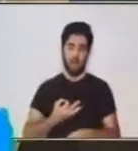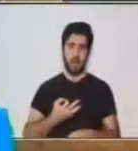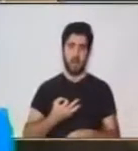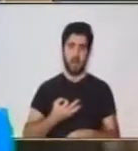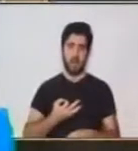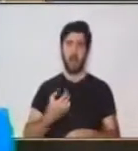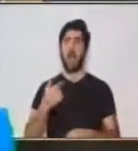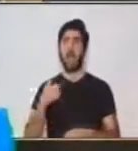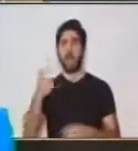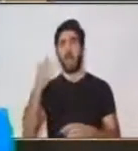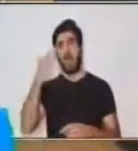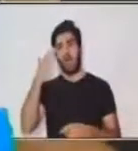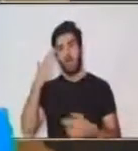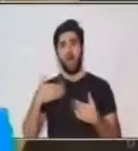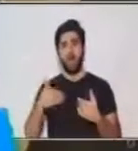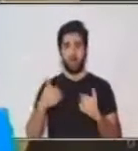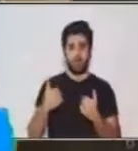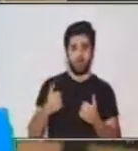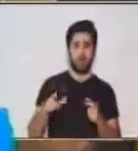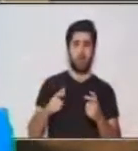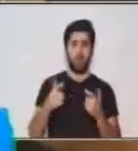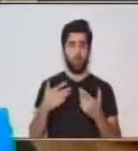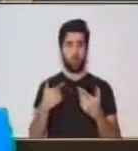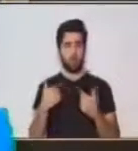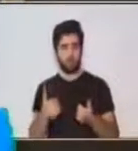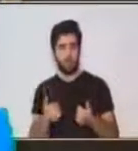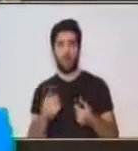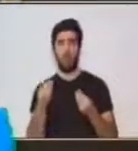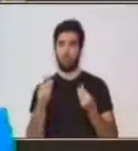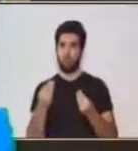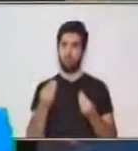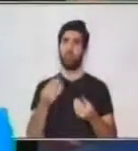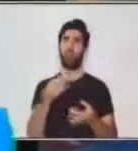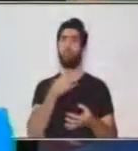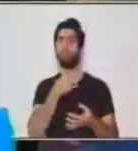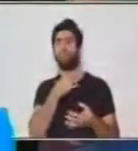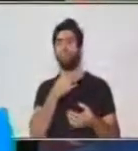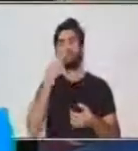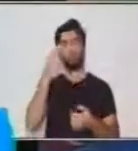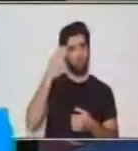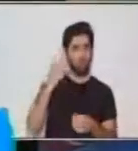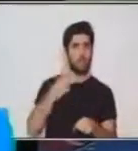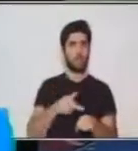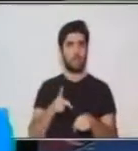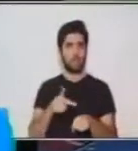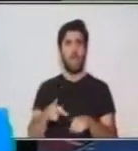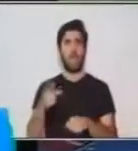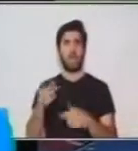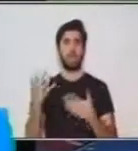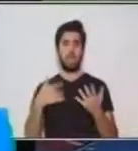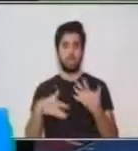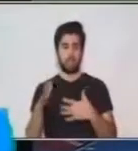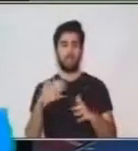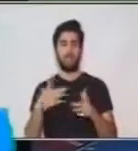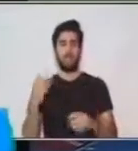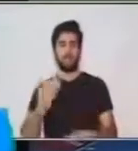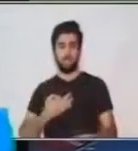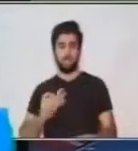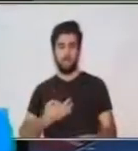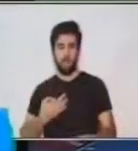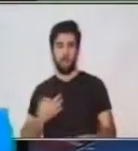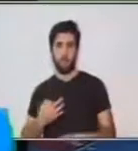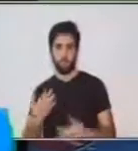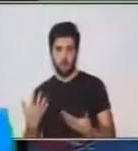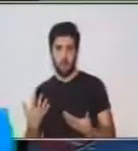¿Qué tal? Buenas tardes, mucho gusto. ¿Sí? Son palabras que hemos aprendido en